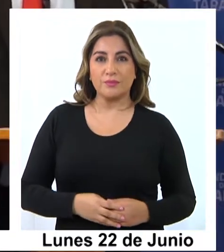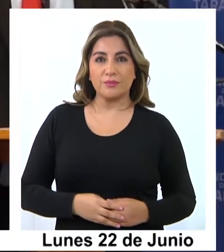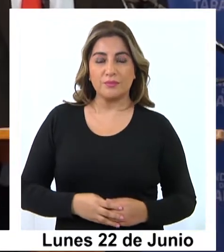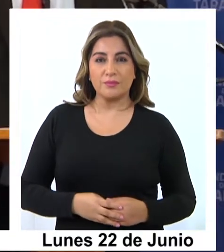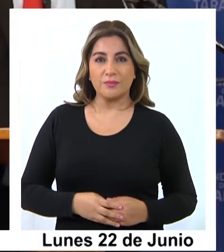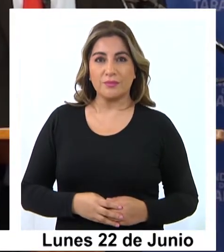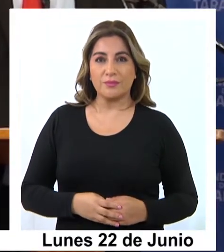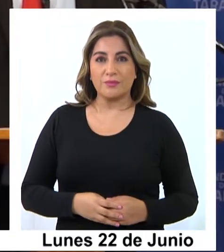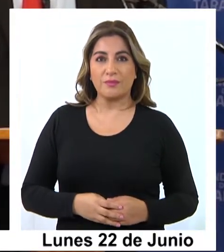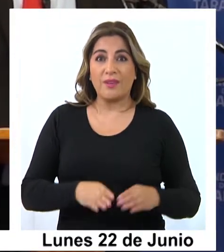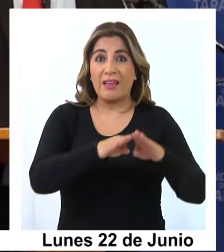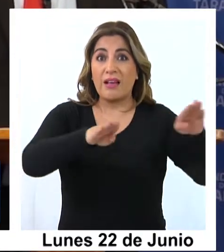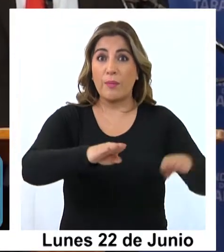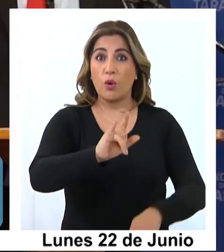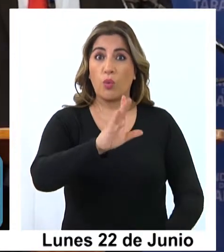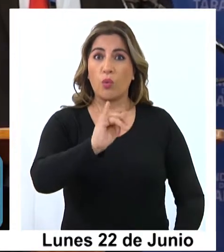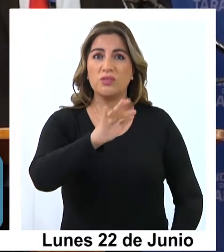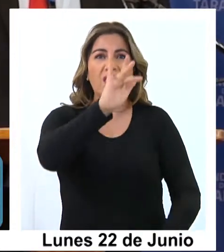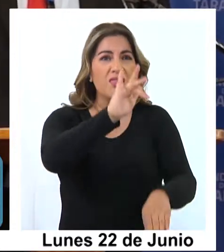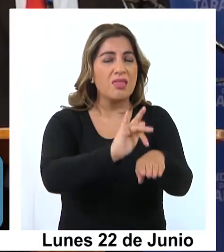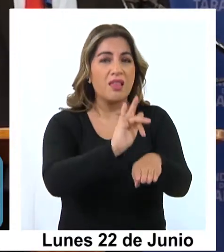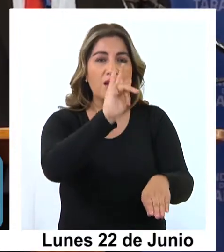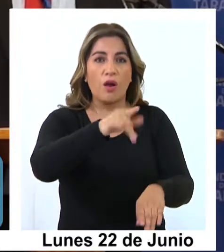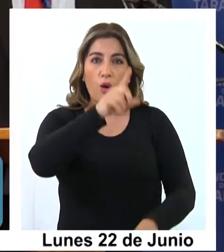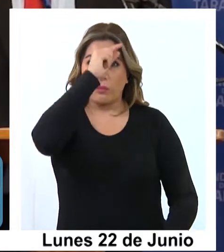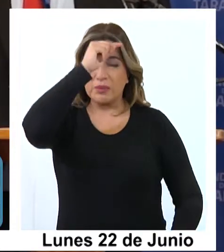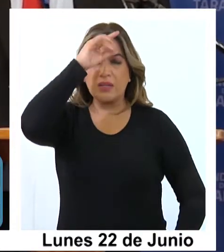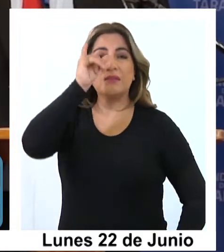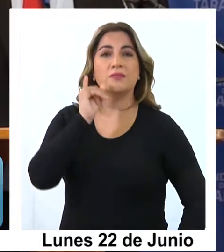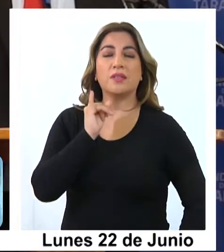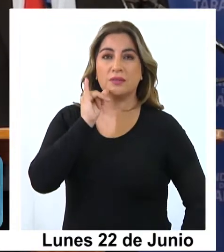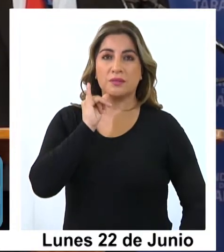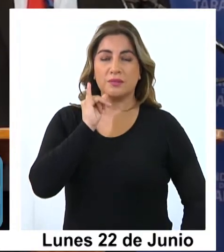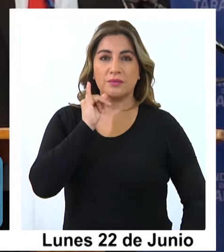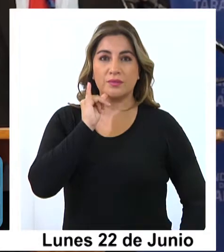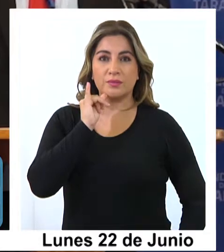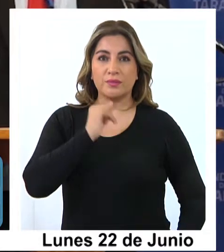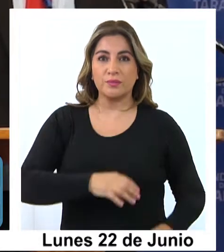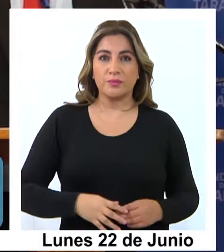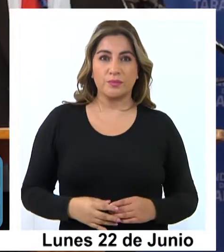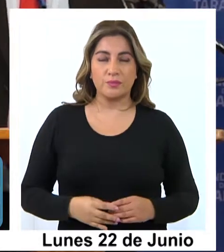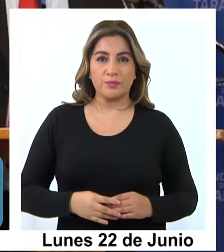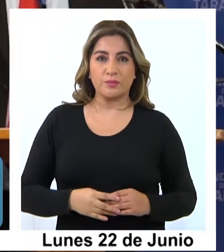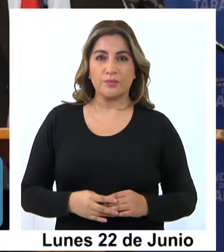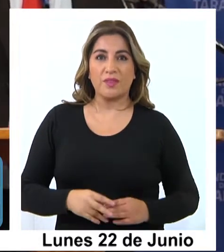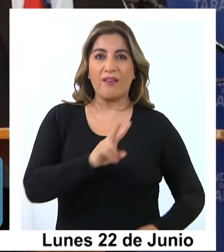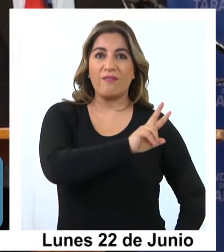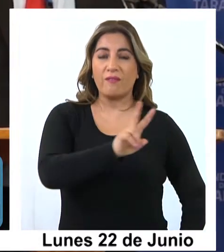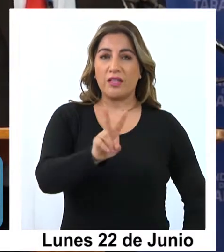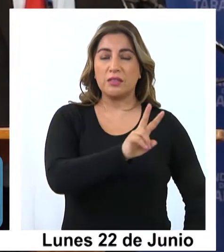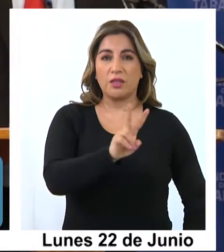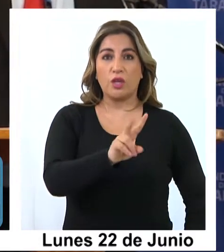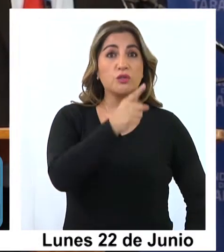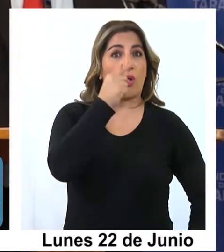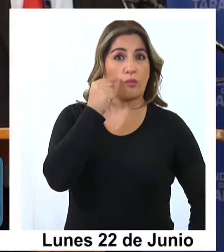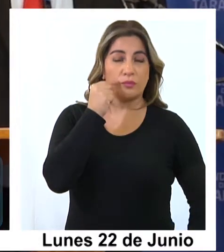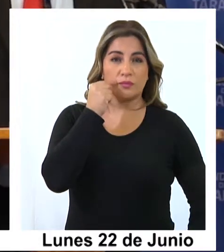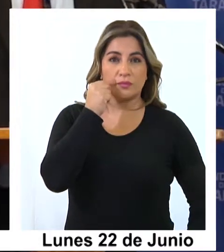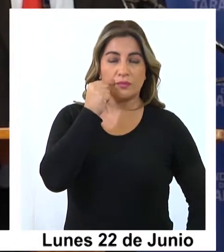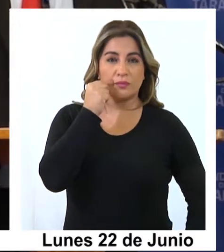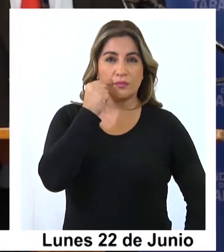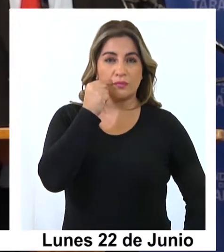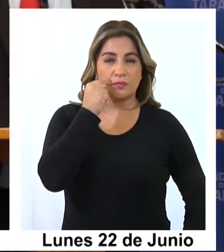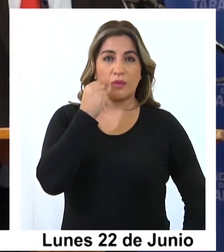en cama crítica en las UCI del Hospital Regional de Iquique, 22 son hombres